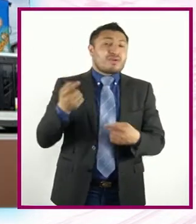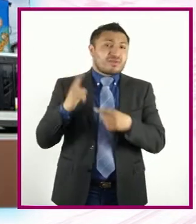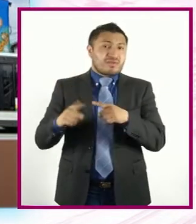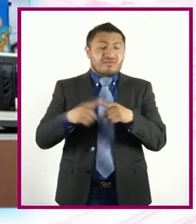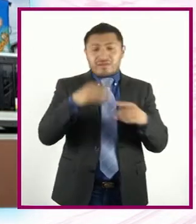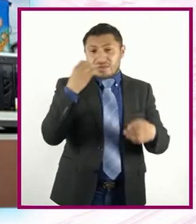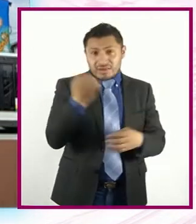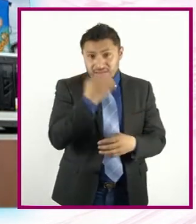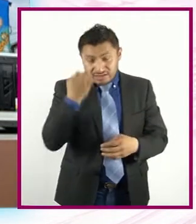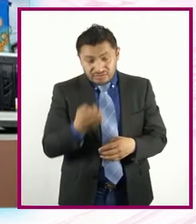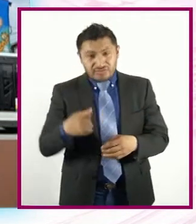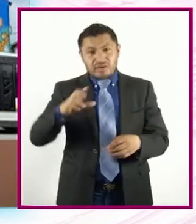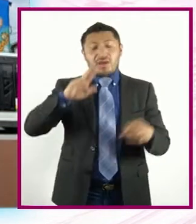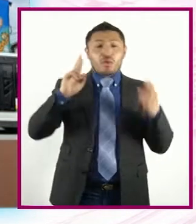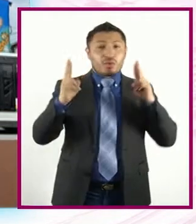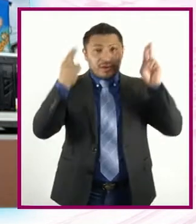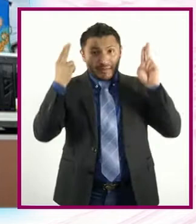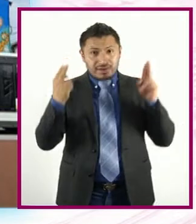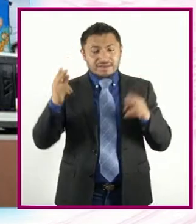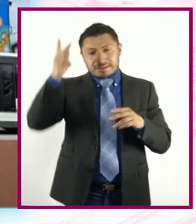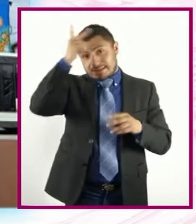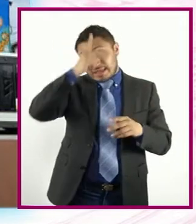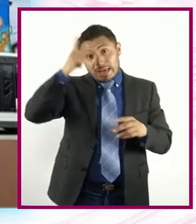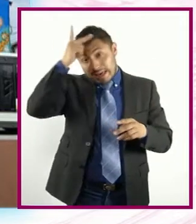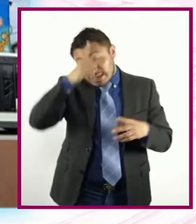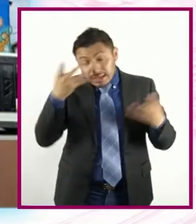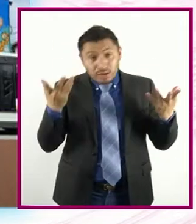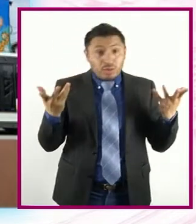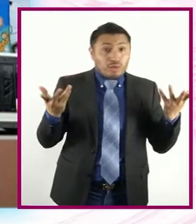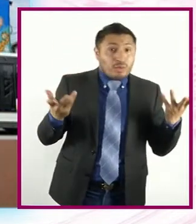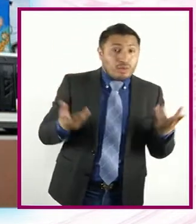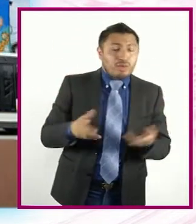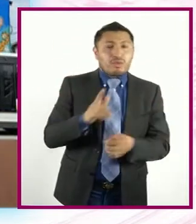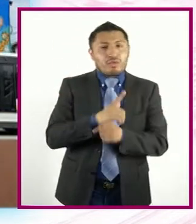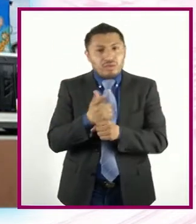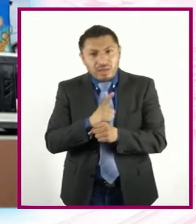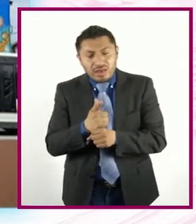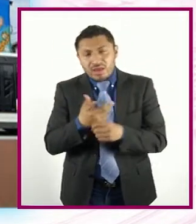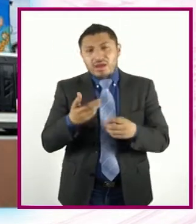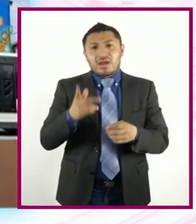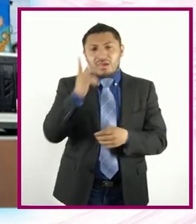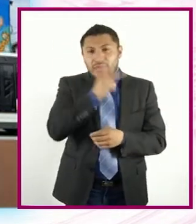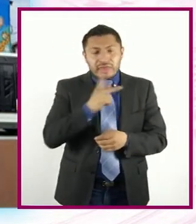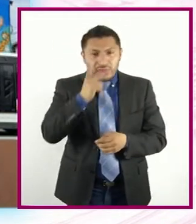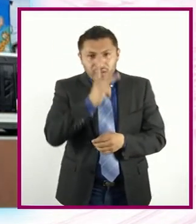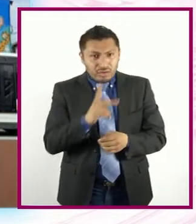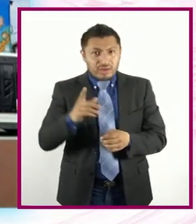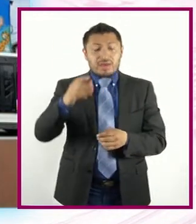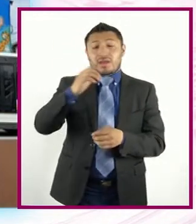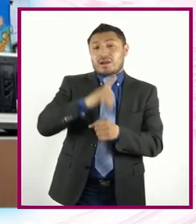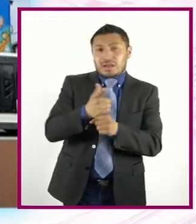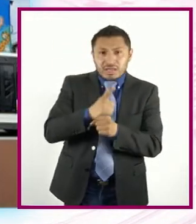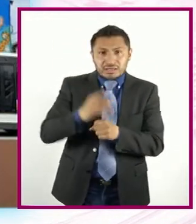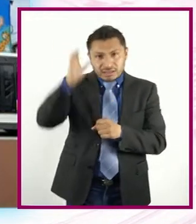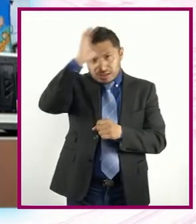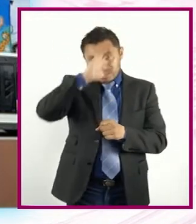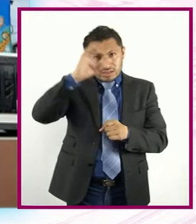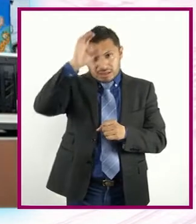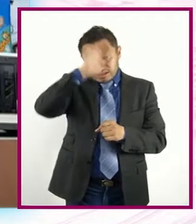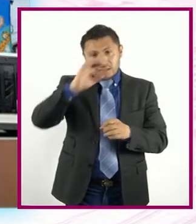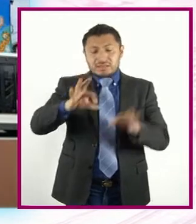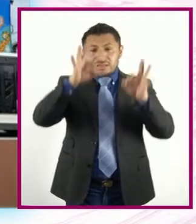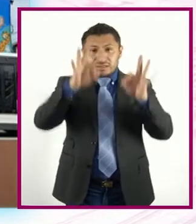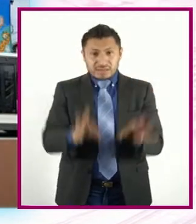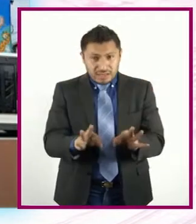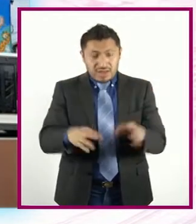universidades Son psicólogos Son licenciados En pedagogía O licenciados En ciencias exact